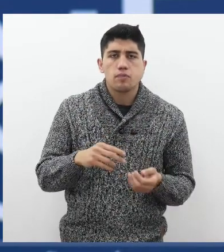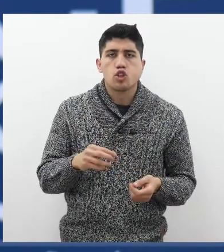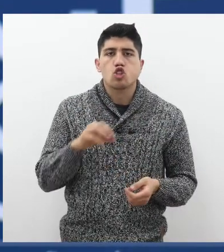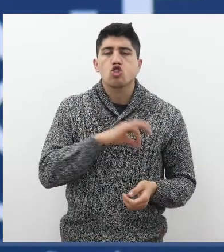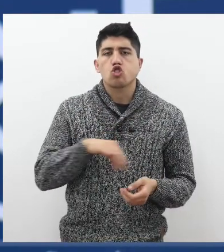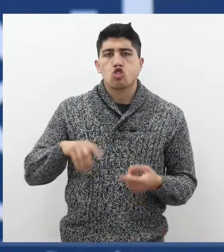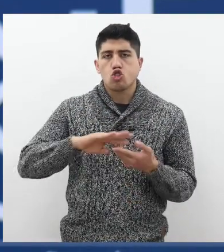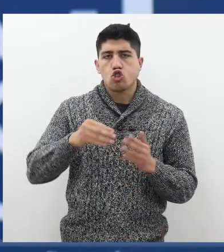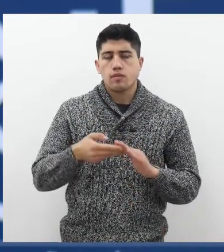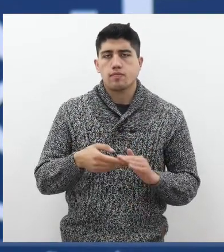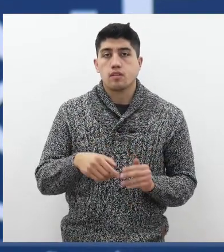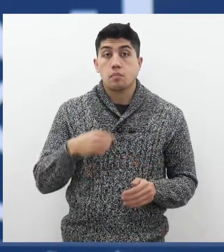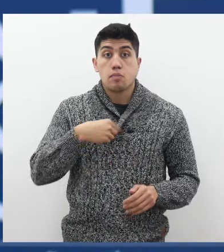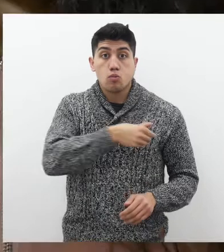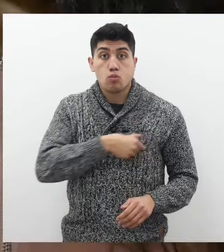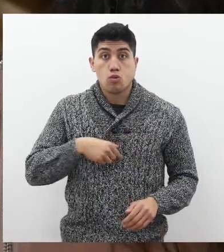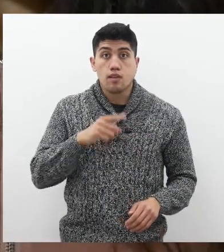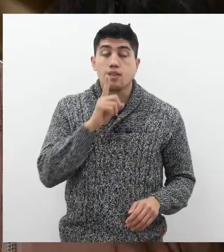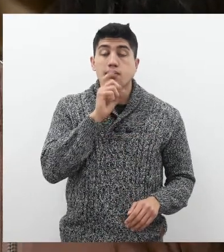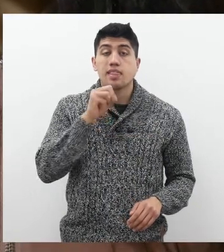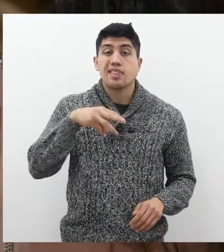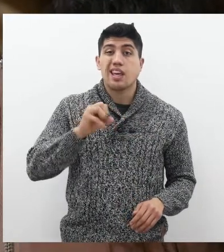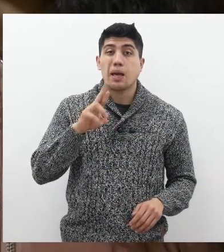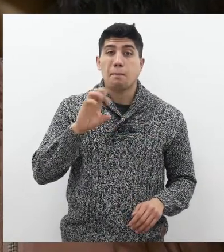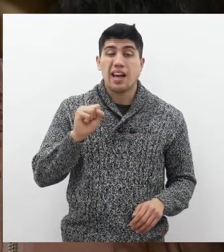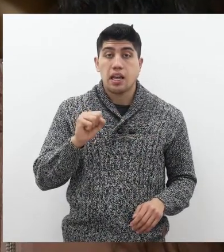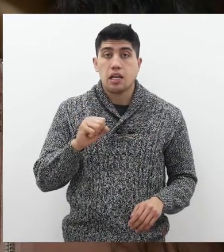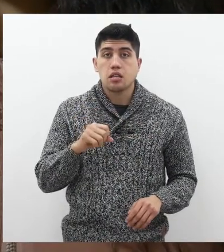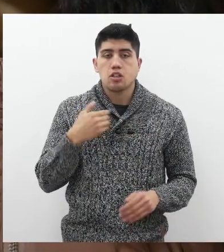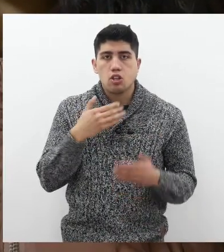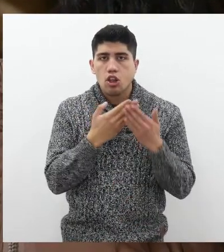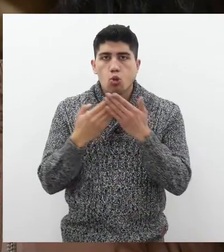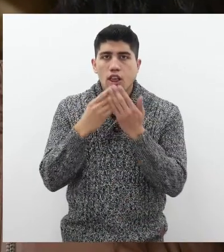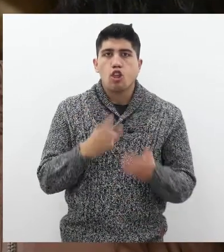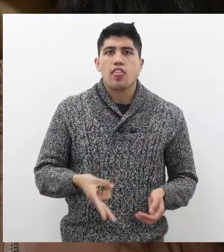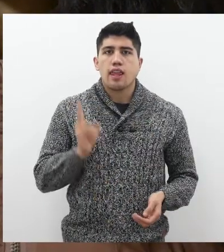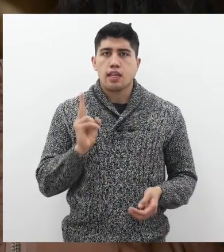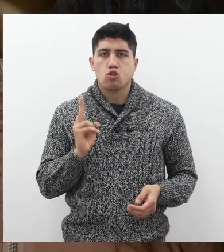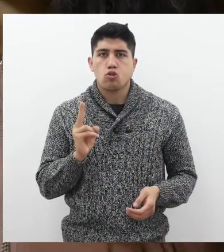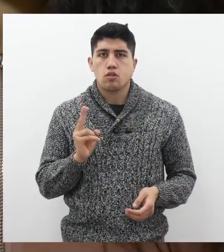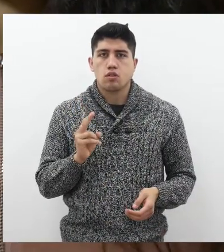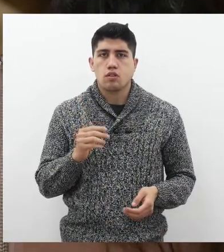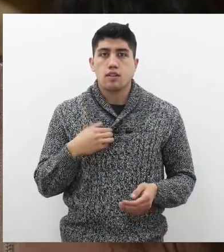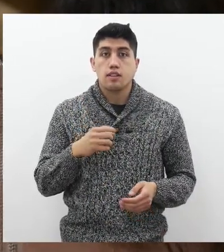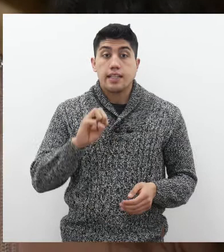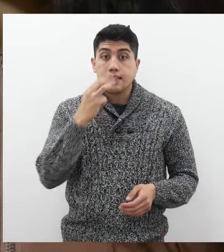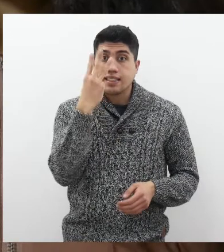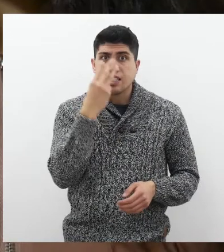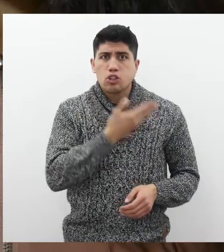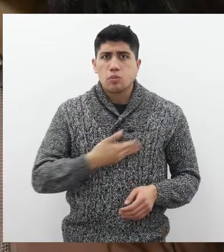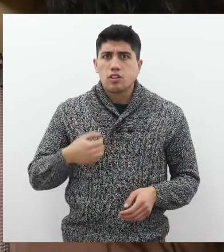oportunidad de movilidad social. Mi nombre es Tamara Quetalán, vengo del Liceo Principal de Pirqui y estoy estudiando Derecho.